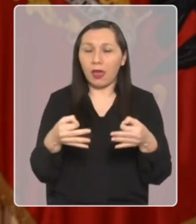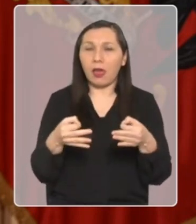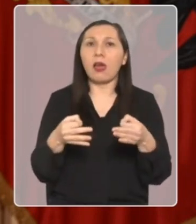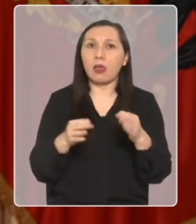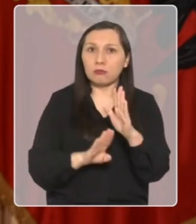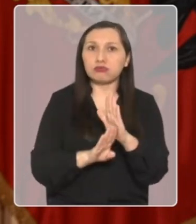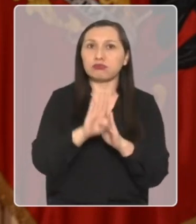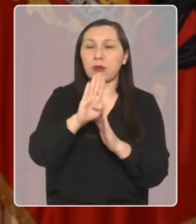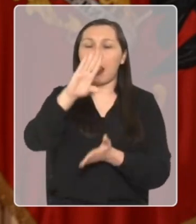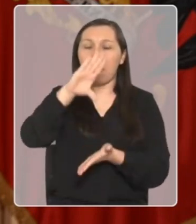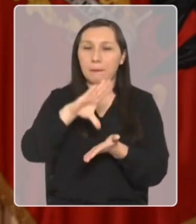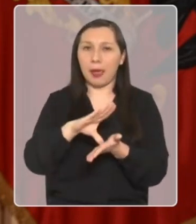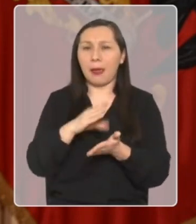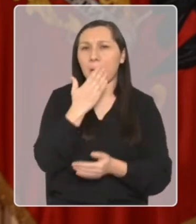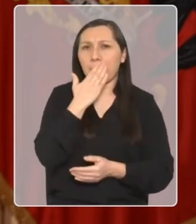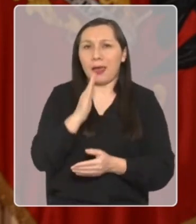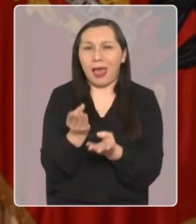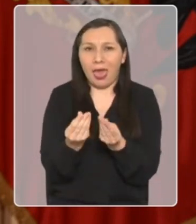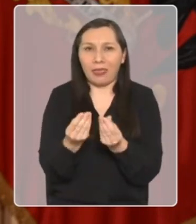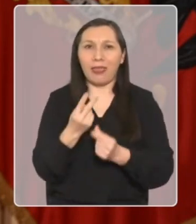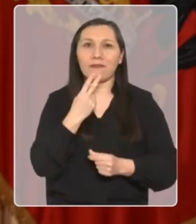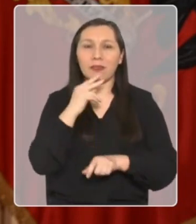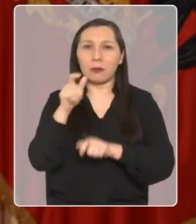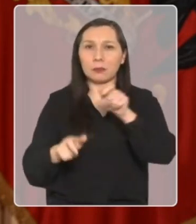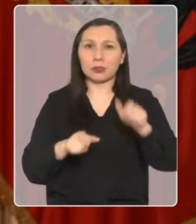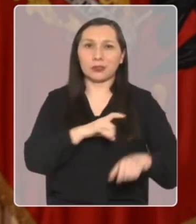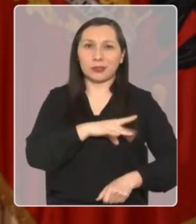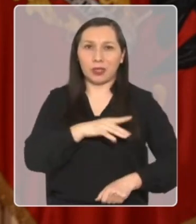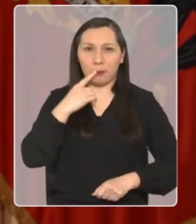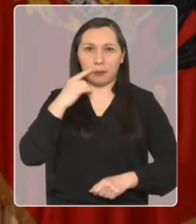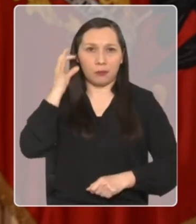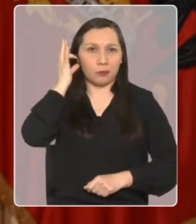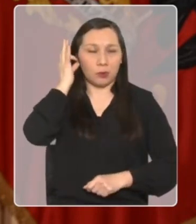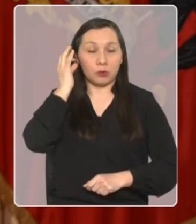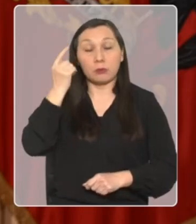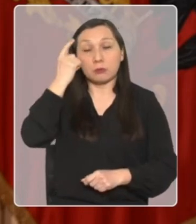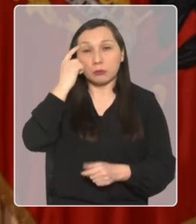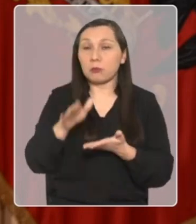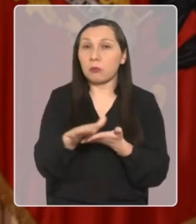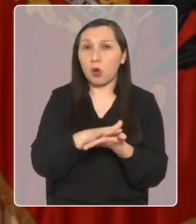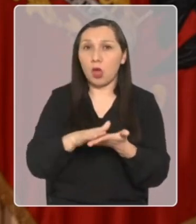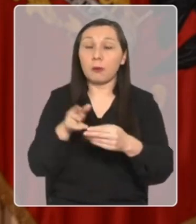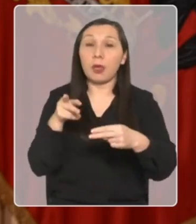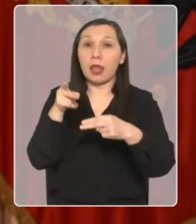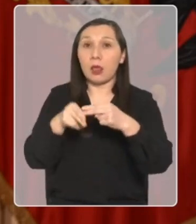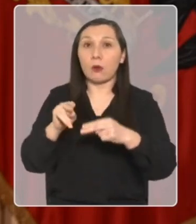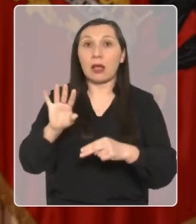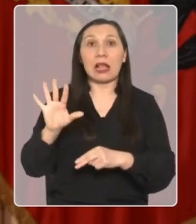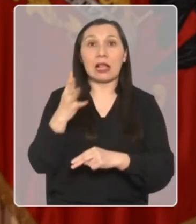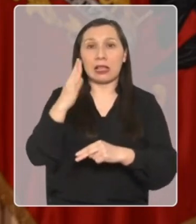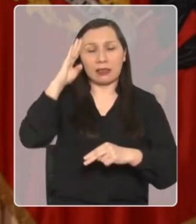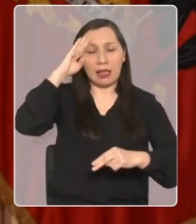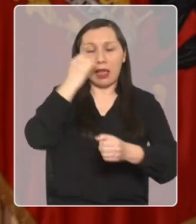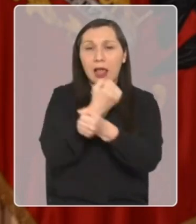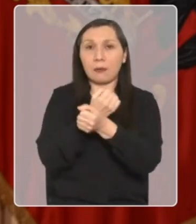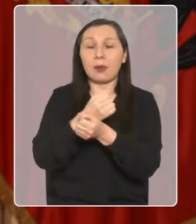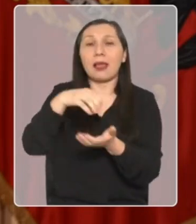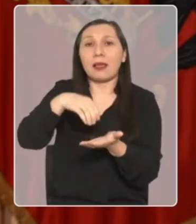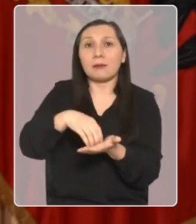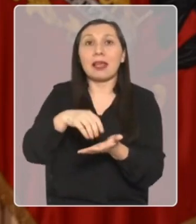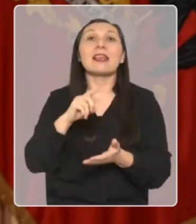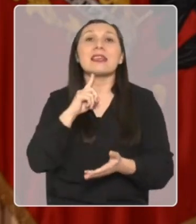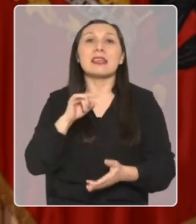hacer crecer al país y mejorar la calidad de vida de los chilenos y chilenas. Pienso, por ejemplo, en la inauguración de la Quinta Comisaría de Quirigüe